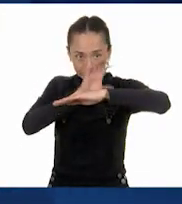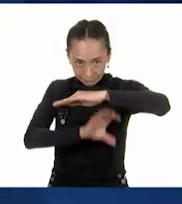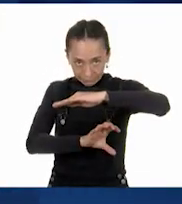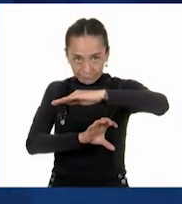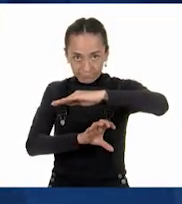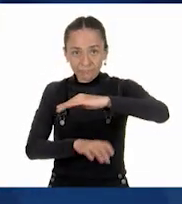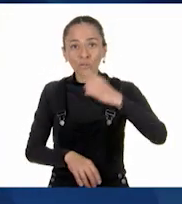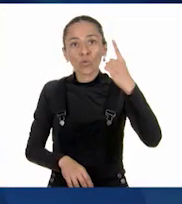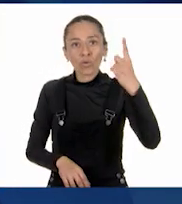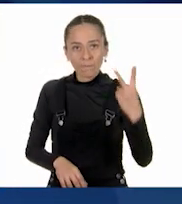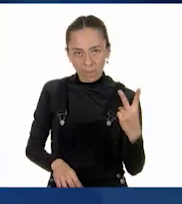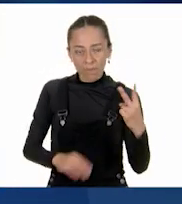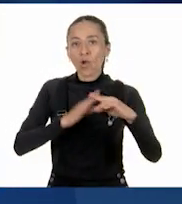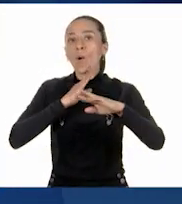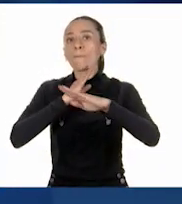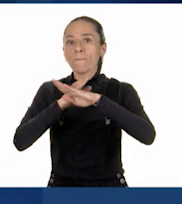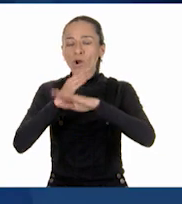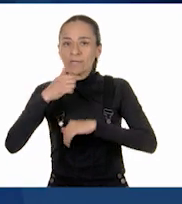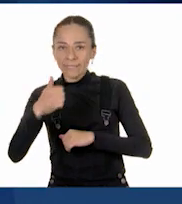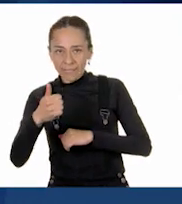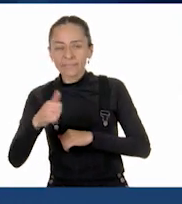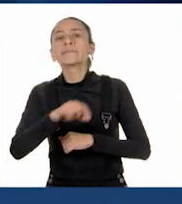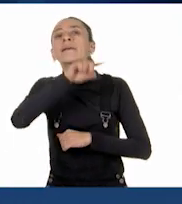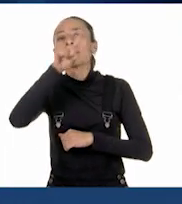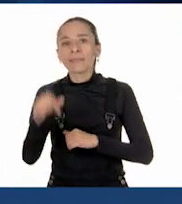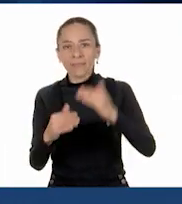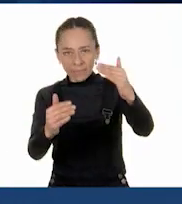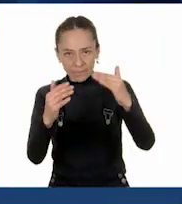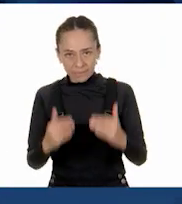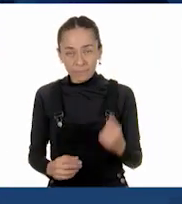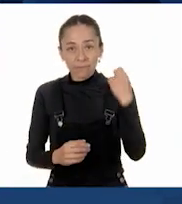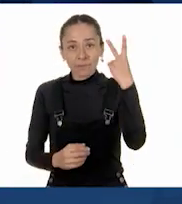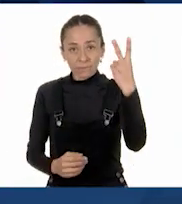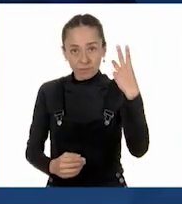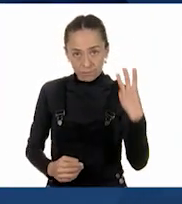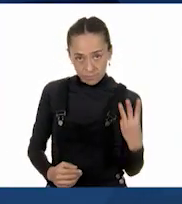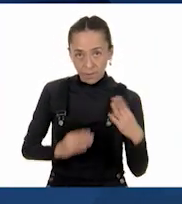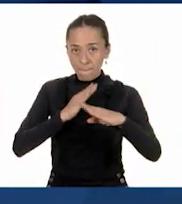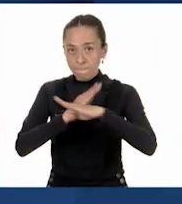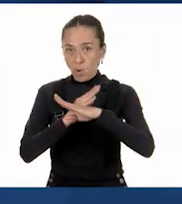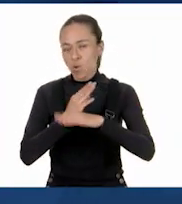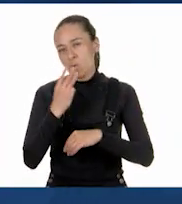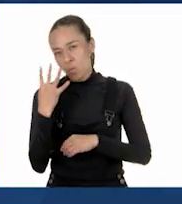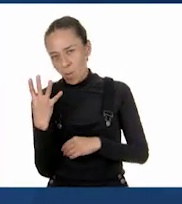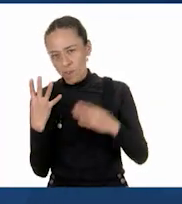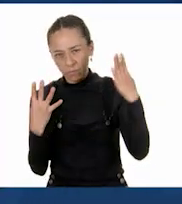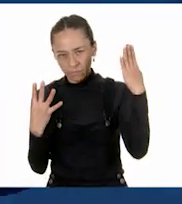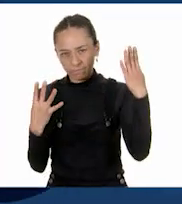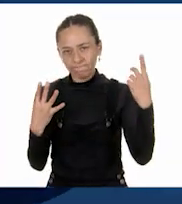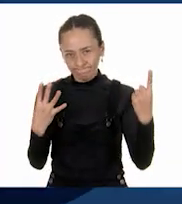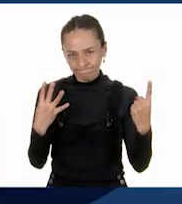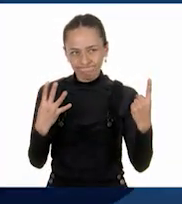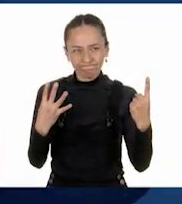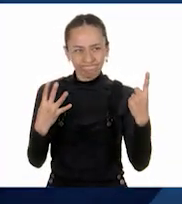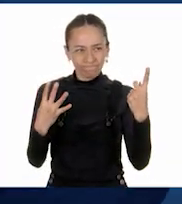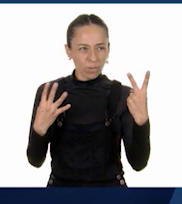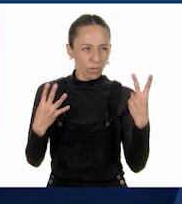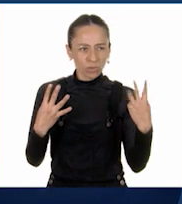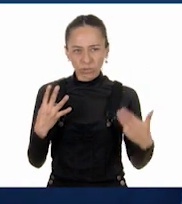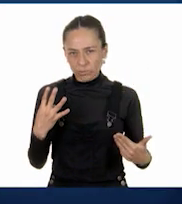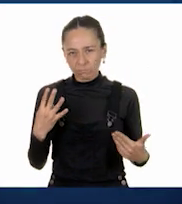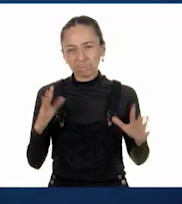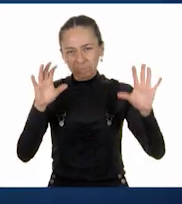por seis y luego el numerador y el denominador de dos tercios por cuatro. Así tenemos que